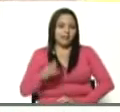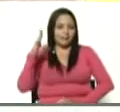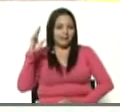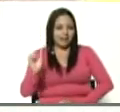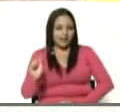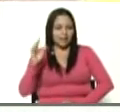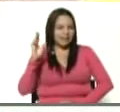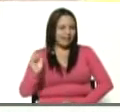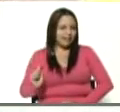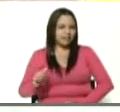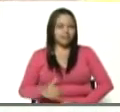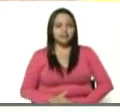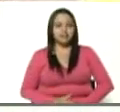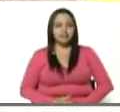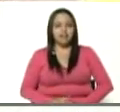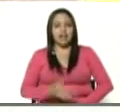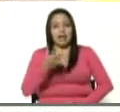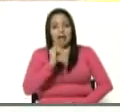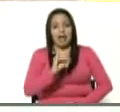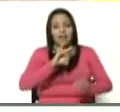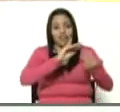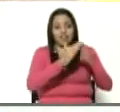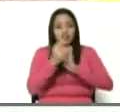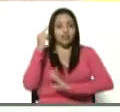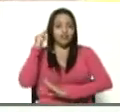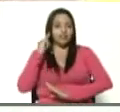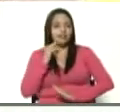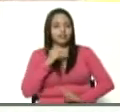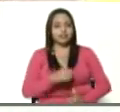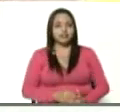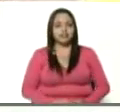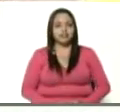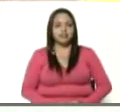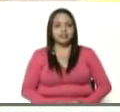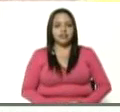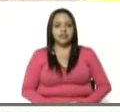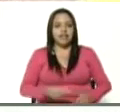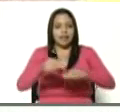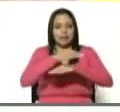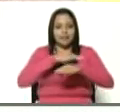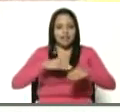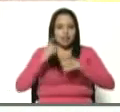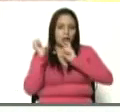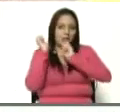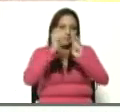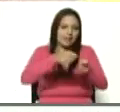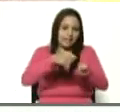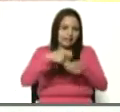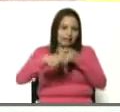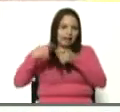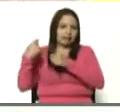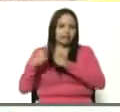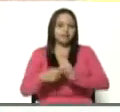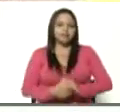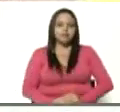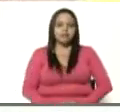Petare, Petare, Petare, allá está en el barrio Bolívar, el ministro de Pesca, Juan Luis Laya,